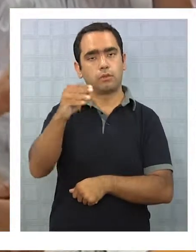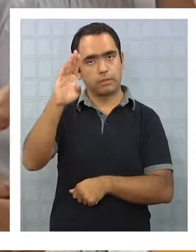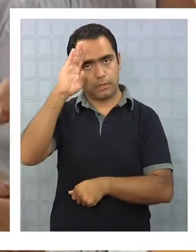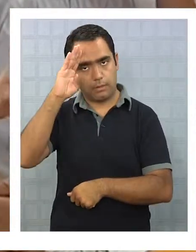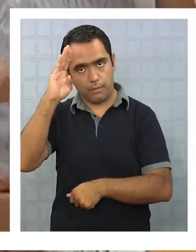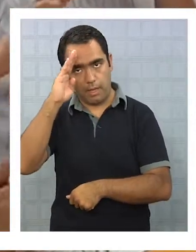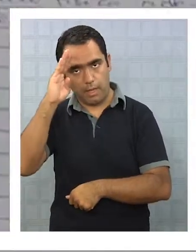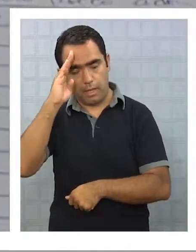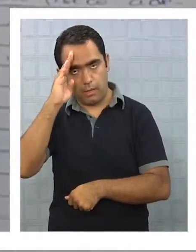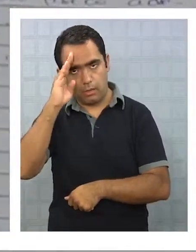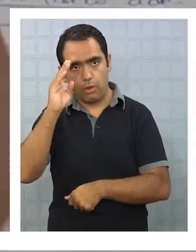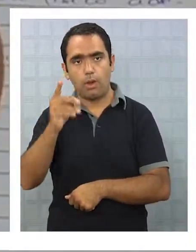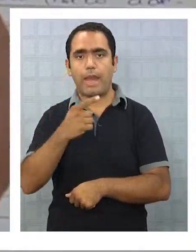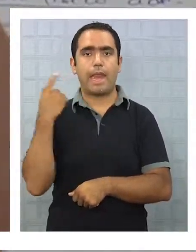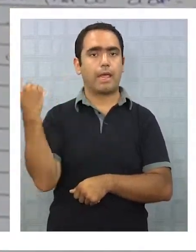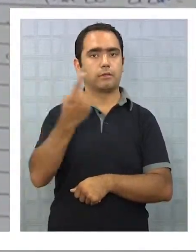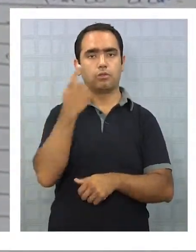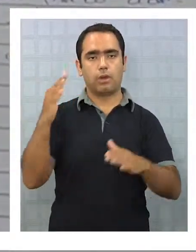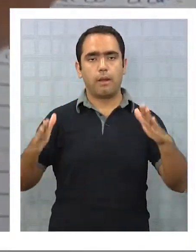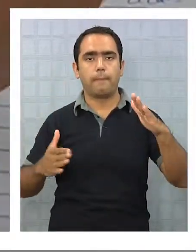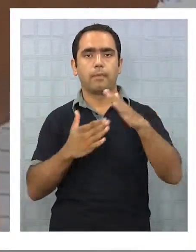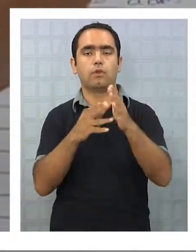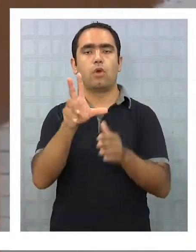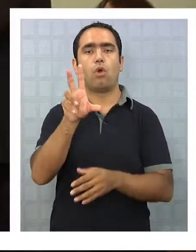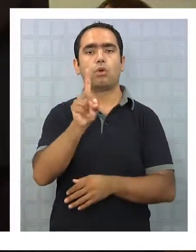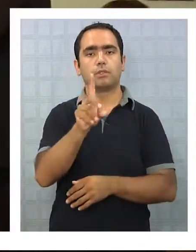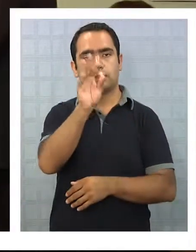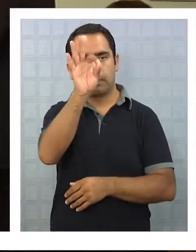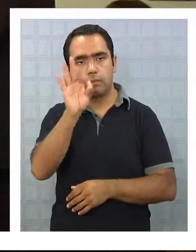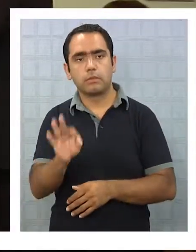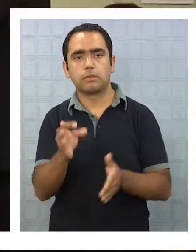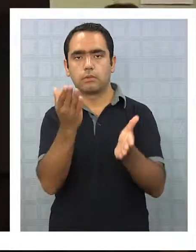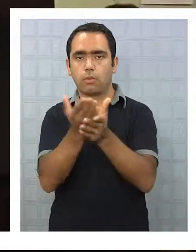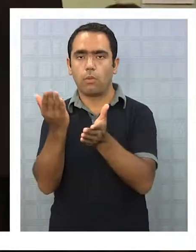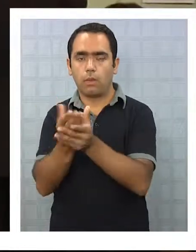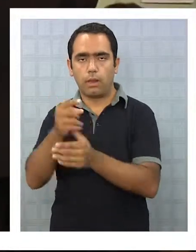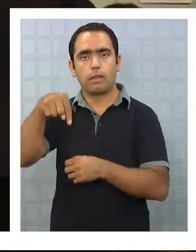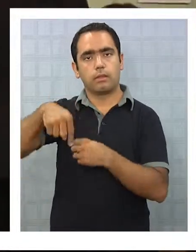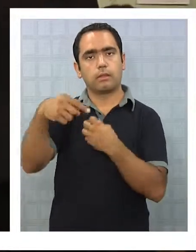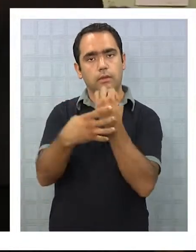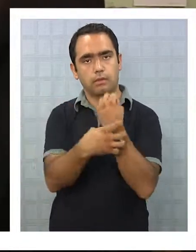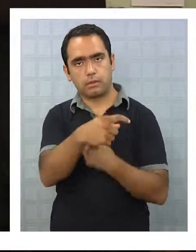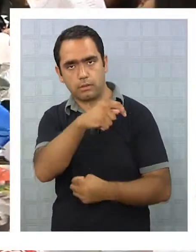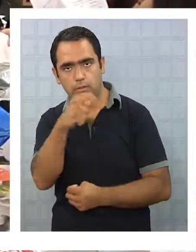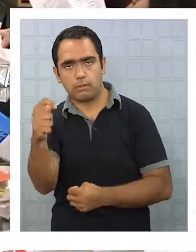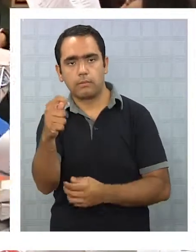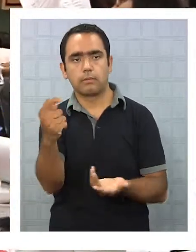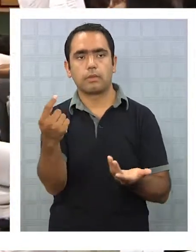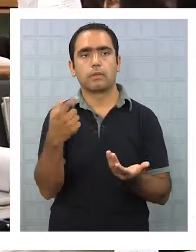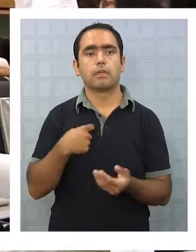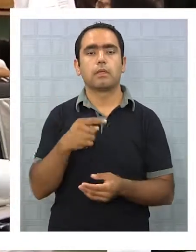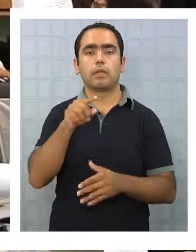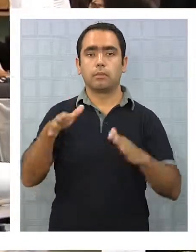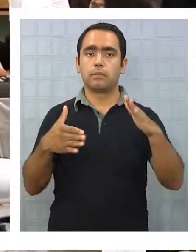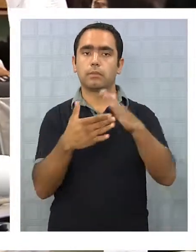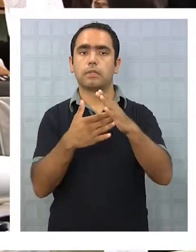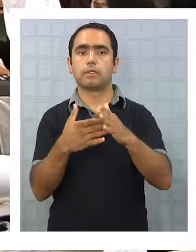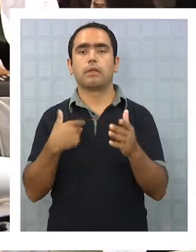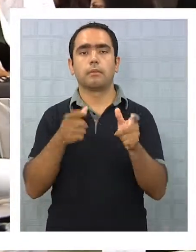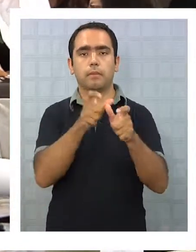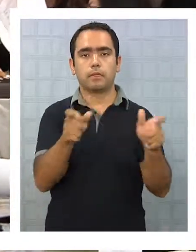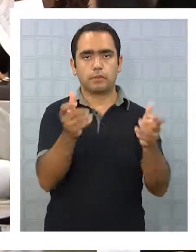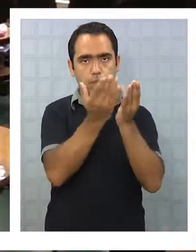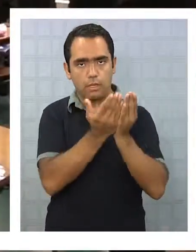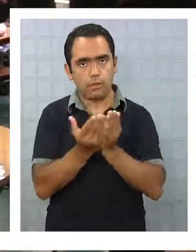paro nacional al que está adherido el 80% de los colegios de nuestra región y en el que se espera participen estudiantes